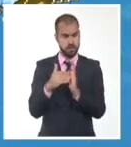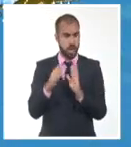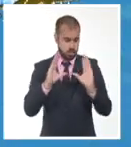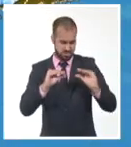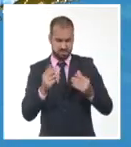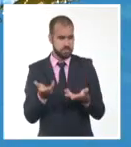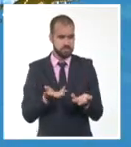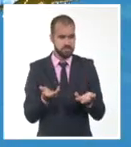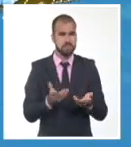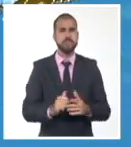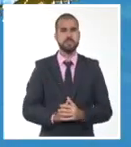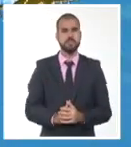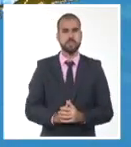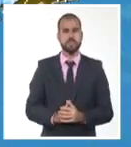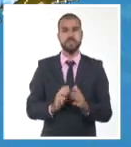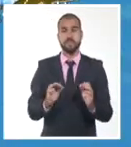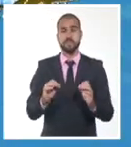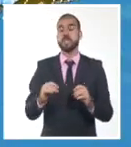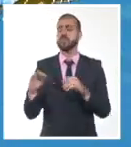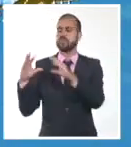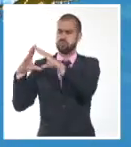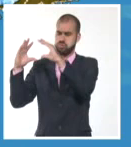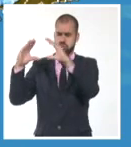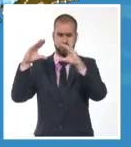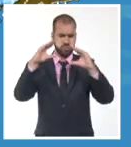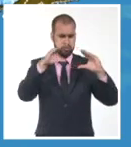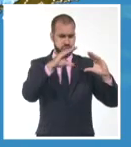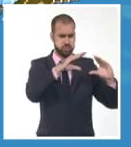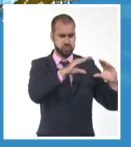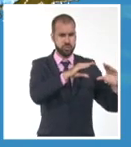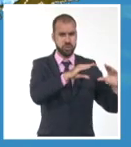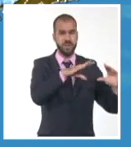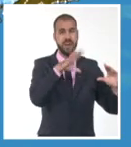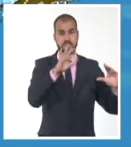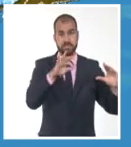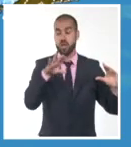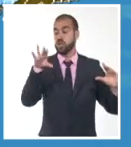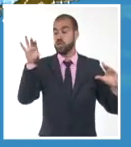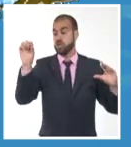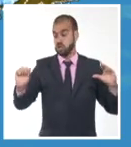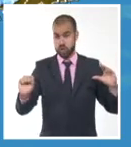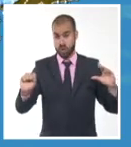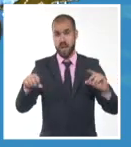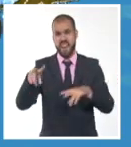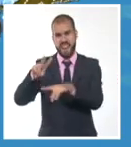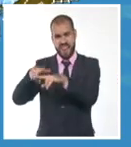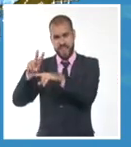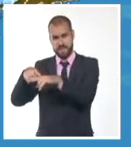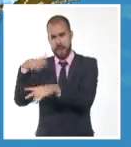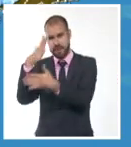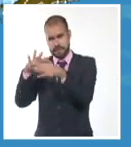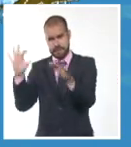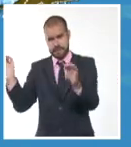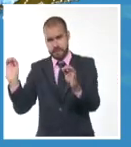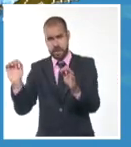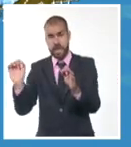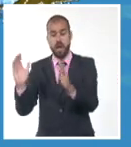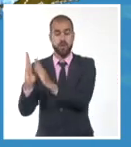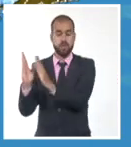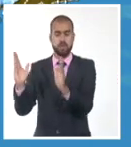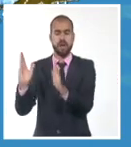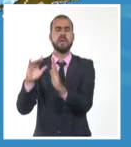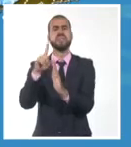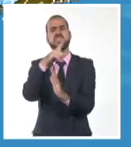vamos a tener la mayor probabilidad de lluvia en localidades del interior y sur de Artemis a La Habana hacia el sur hasta Cienfuegos,